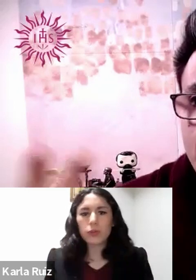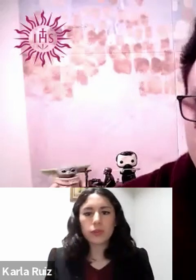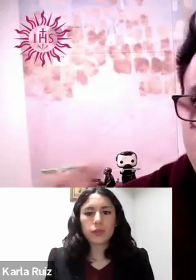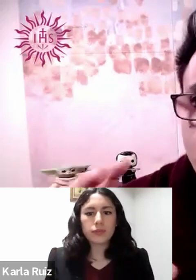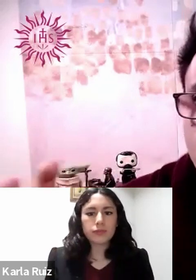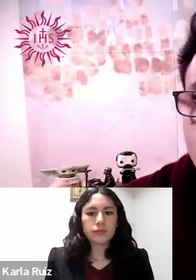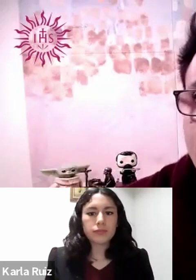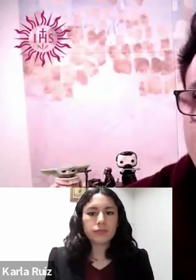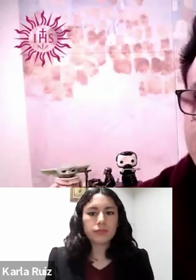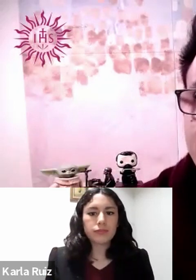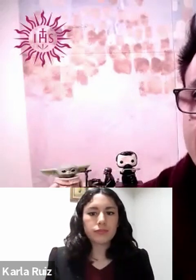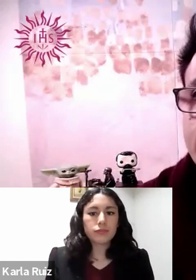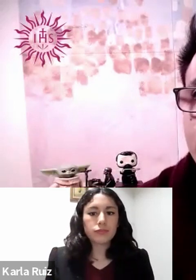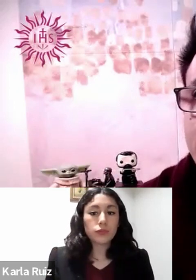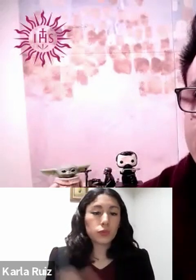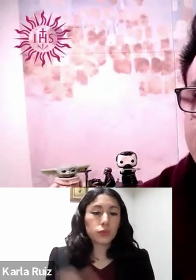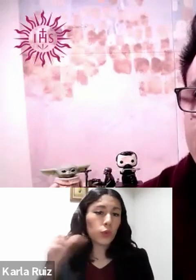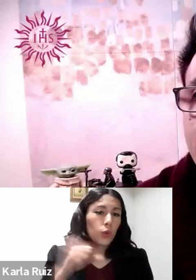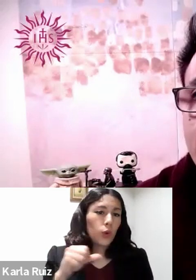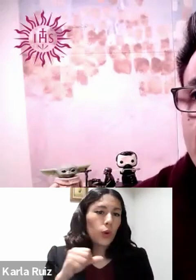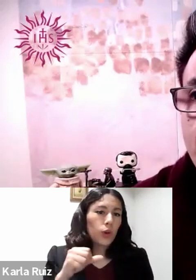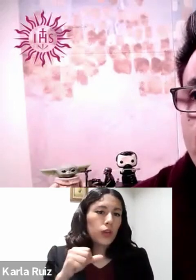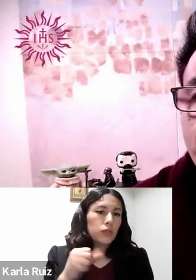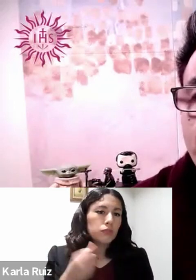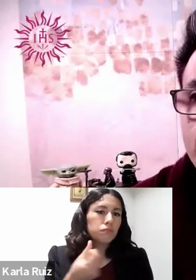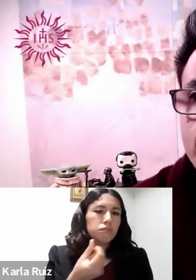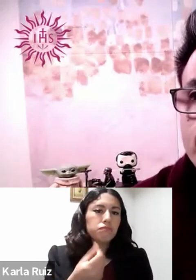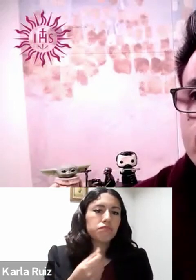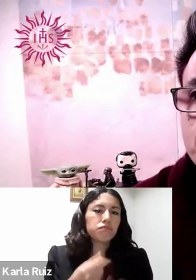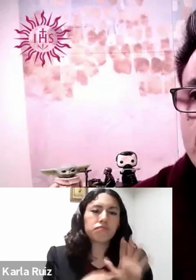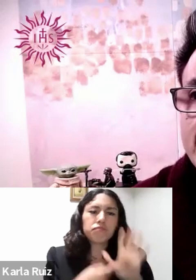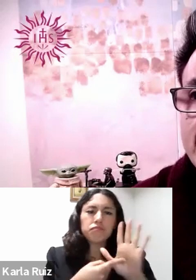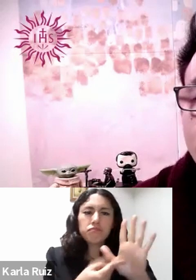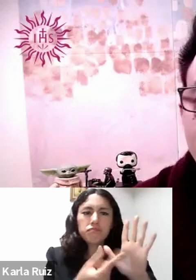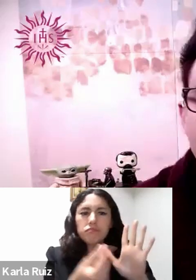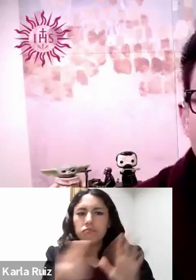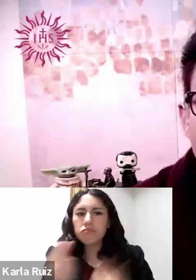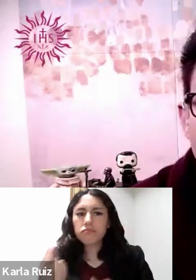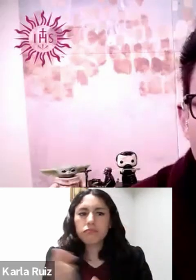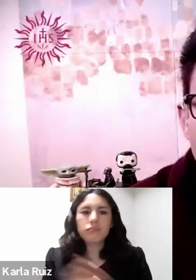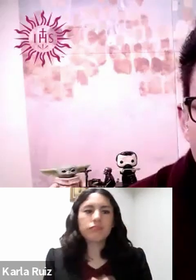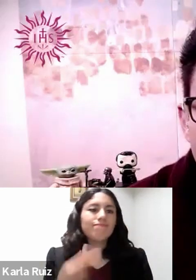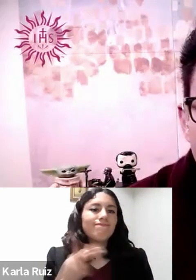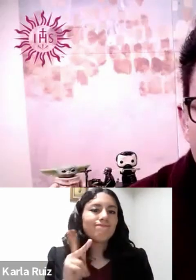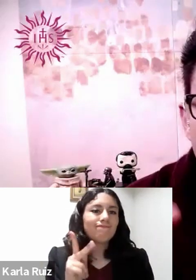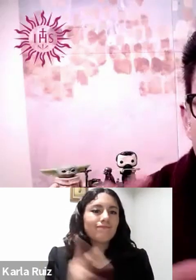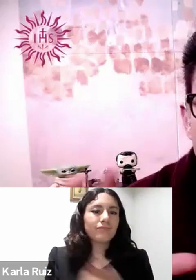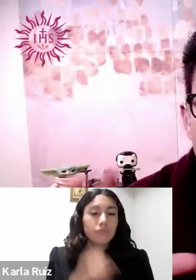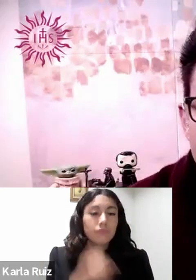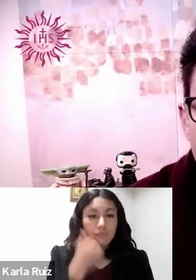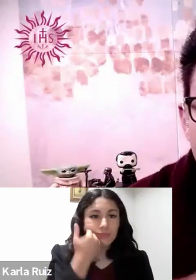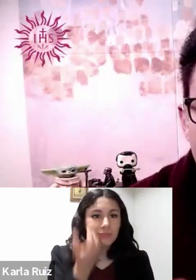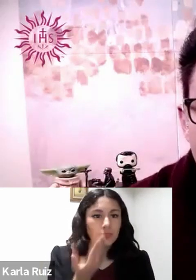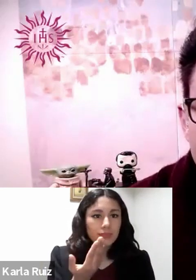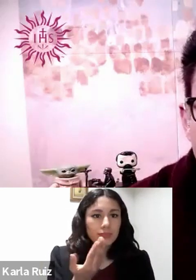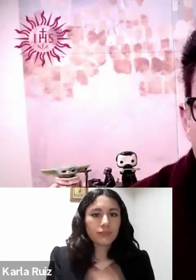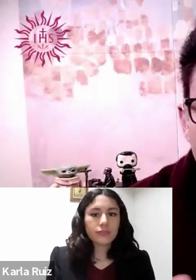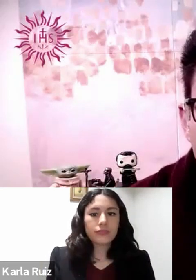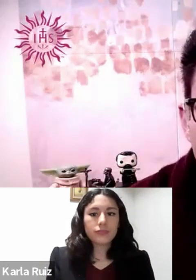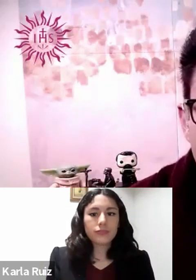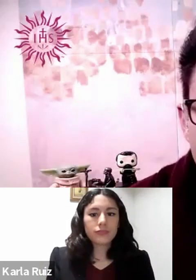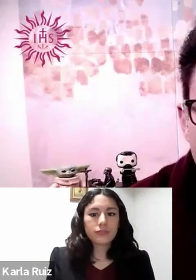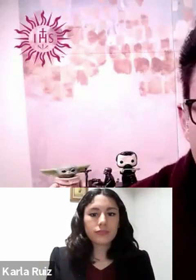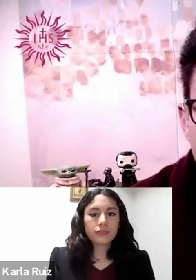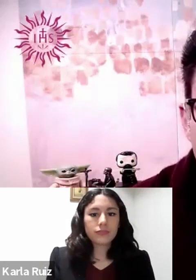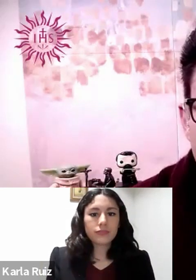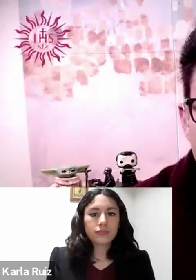Hoy tuvimos mucho las presentaciones, pero pues sí me gustaría, más que nada para mantener